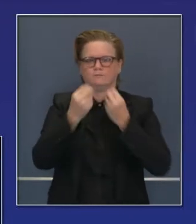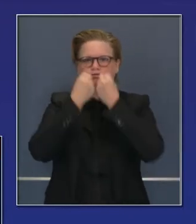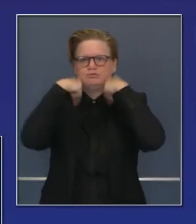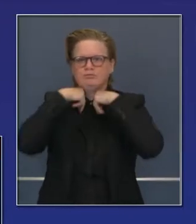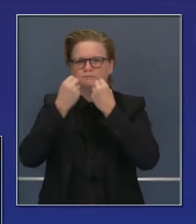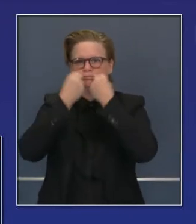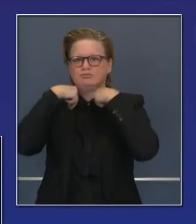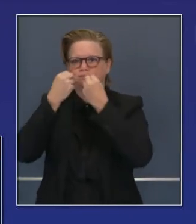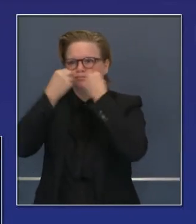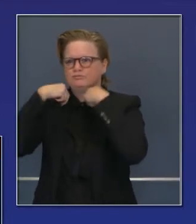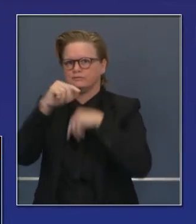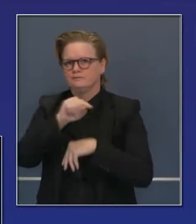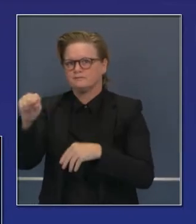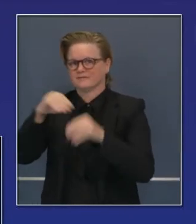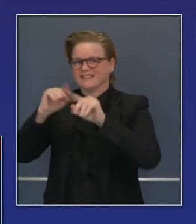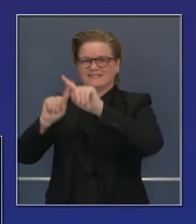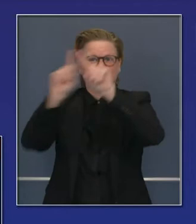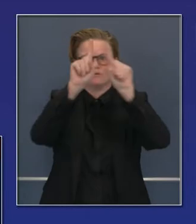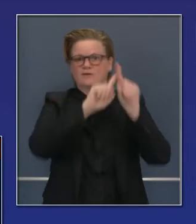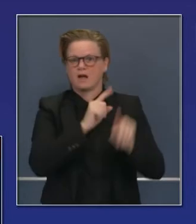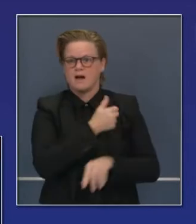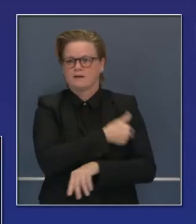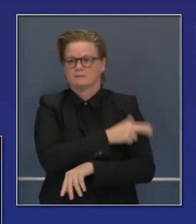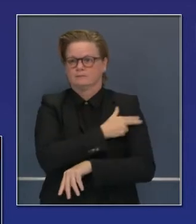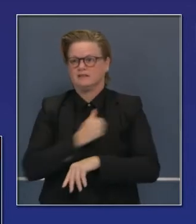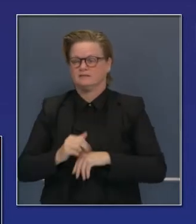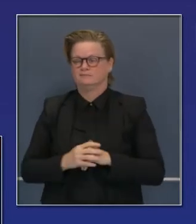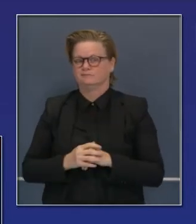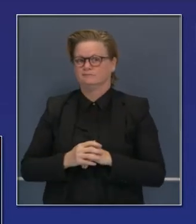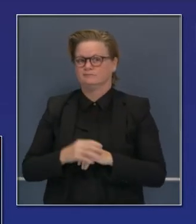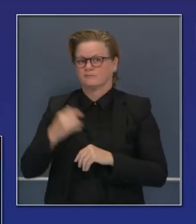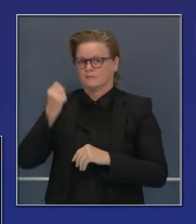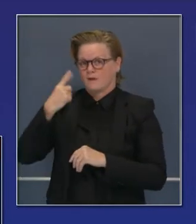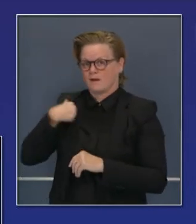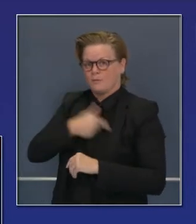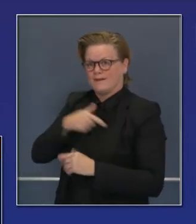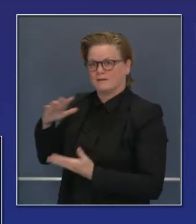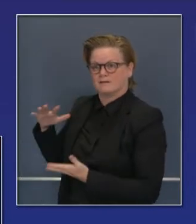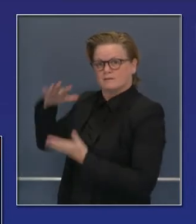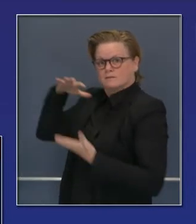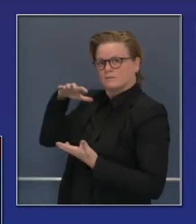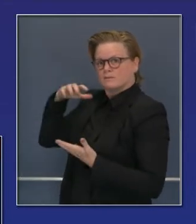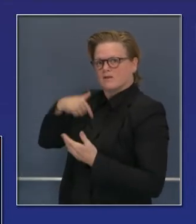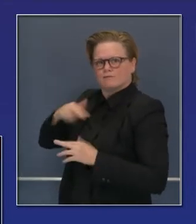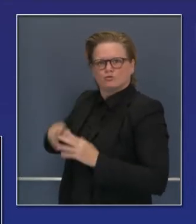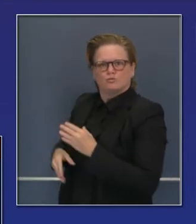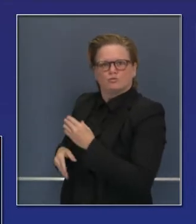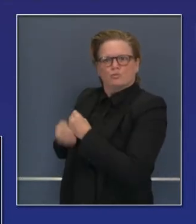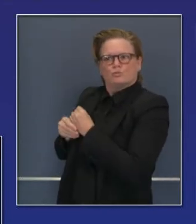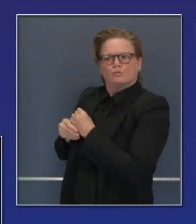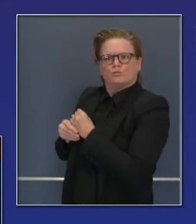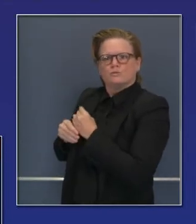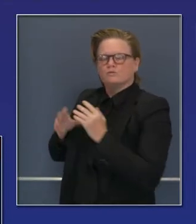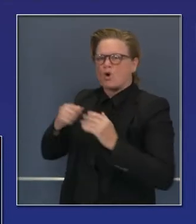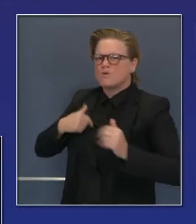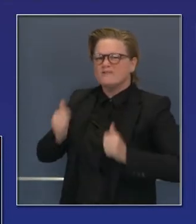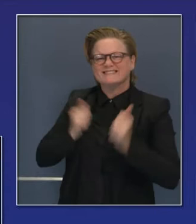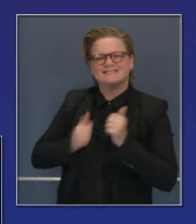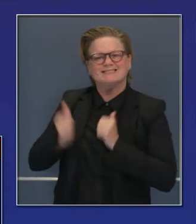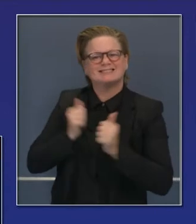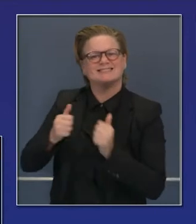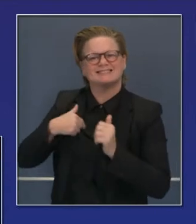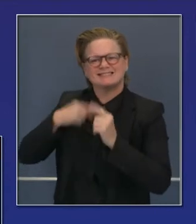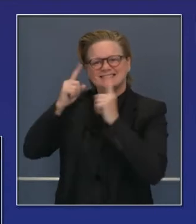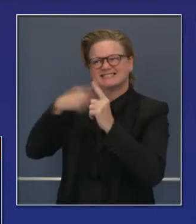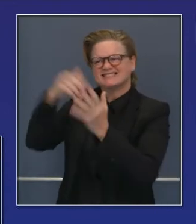en los hospitales actualmente. Pero además de eso, hemos estado adquiriendo